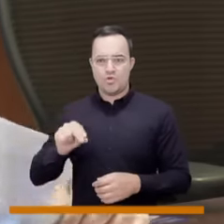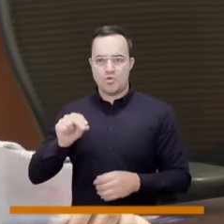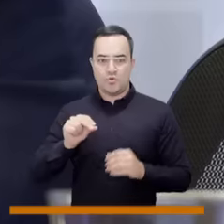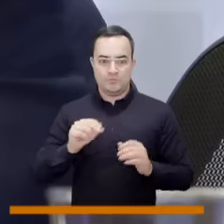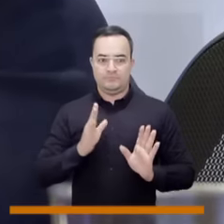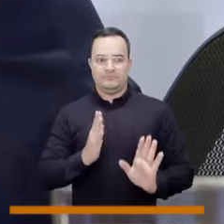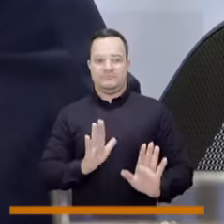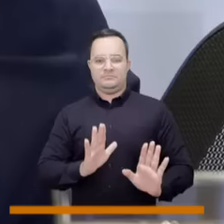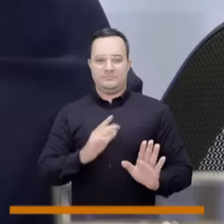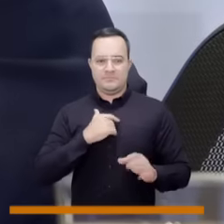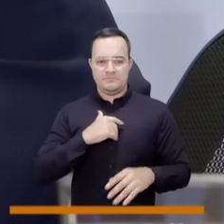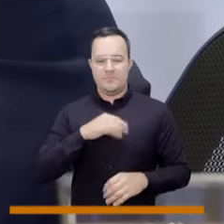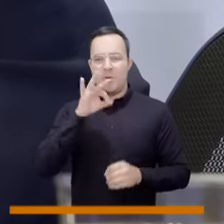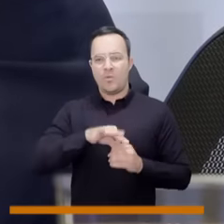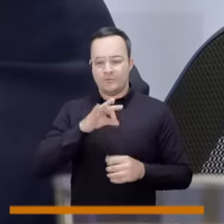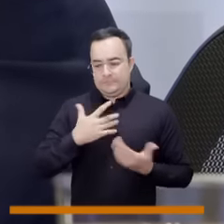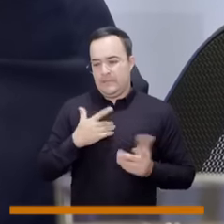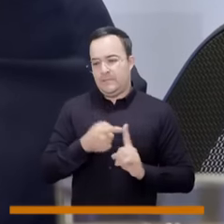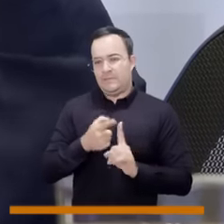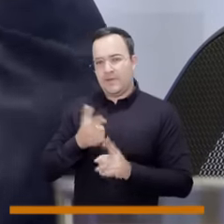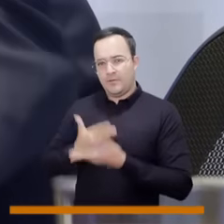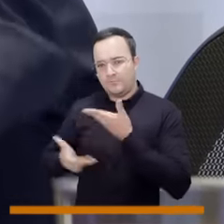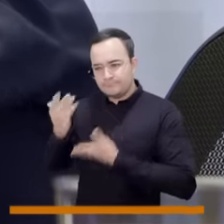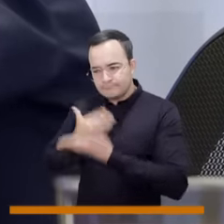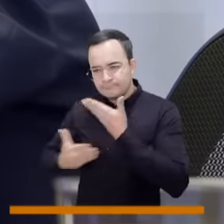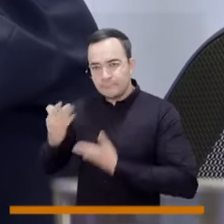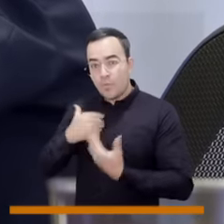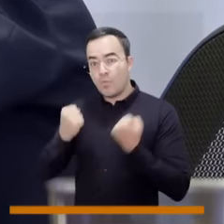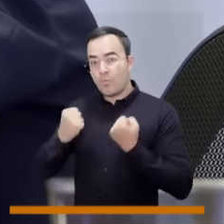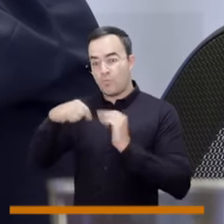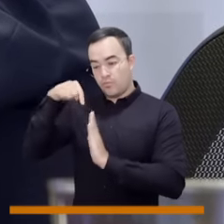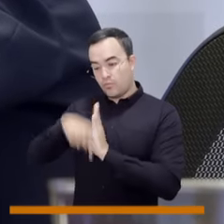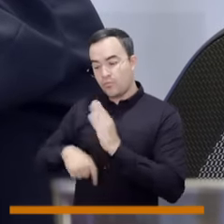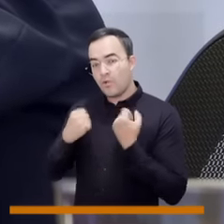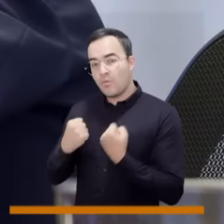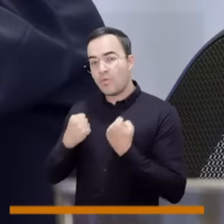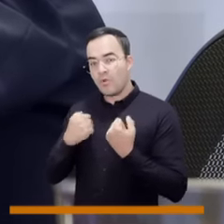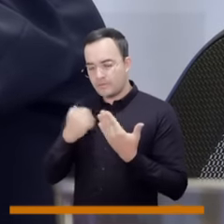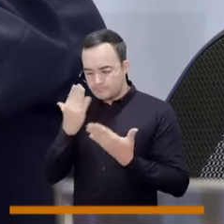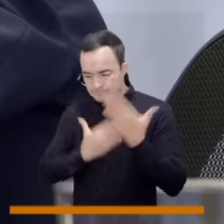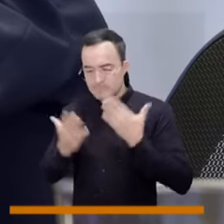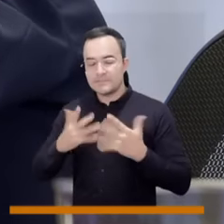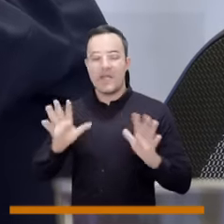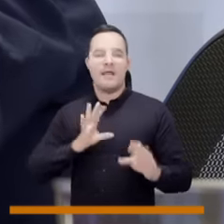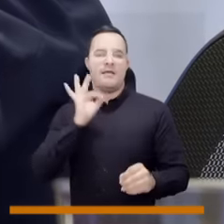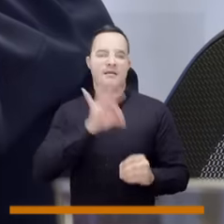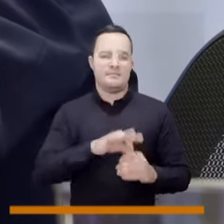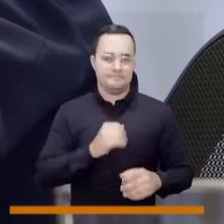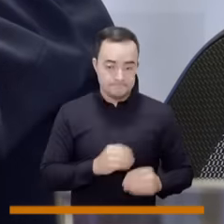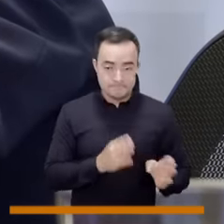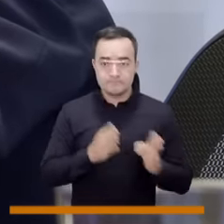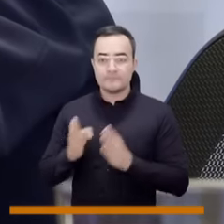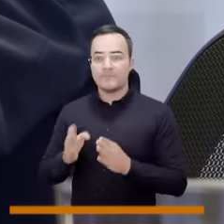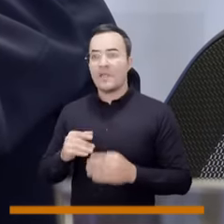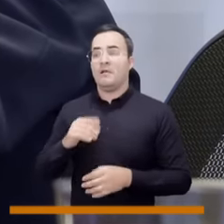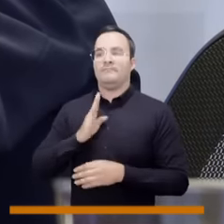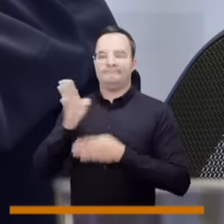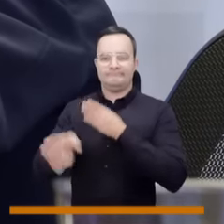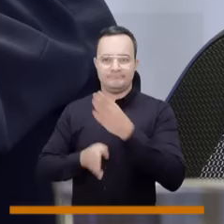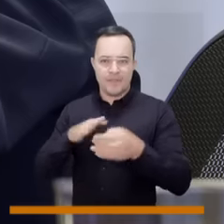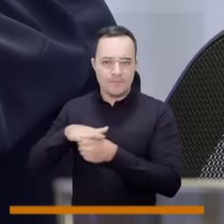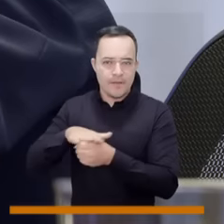de apoyo o de abstenernos de votar o votar negativos, entonces es un estudio muy fuerte y pues conjugarlo con las salidas al